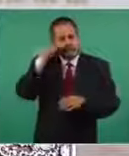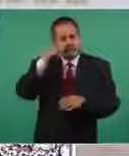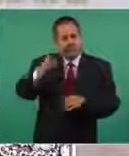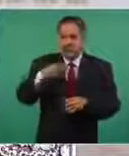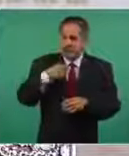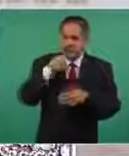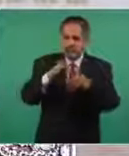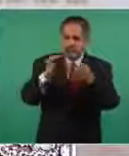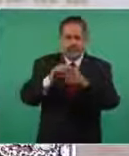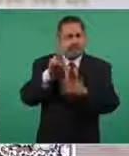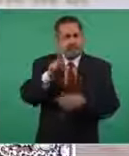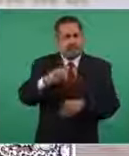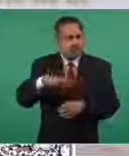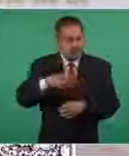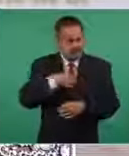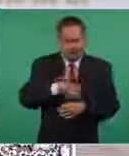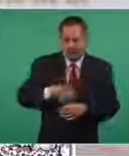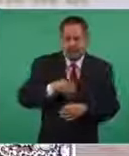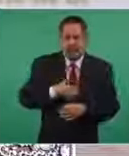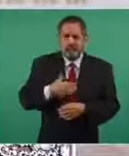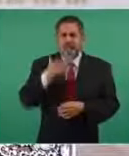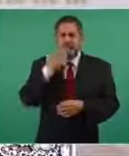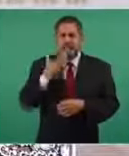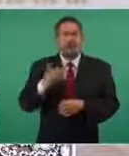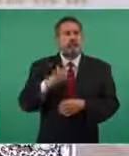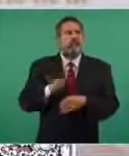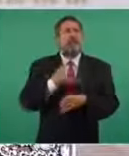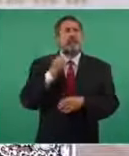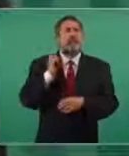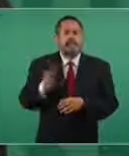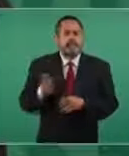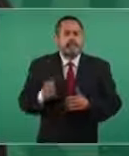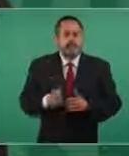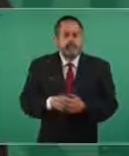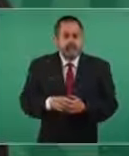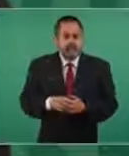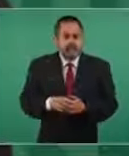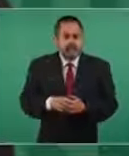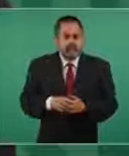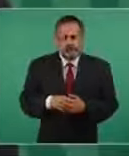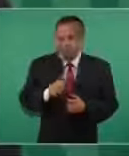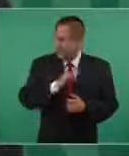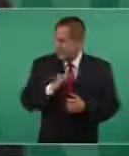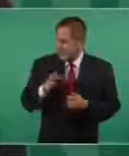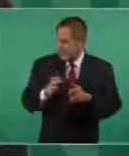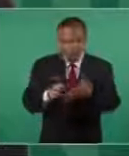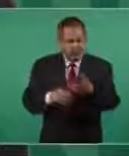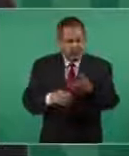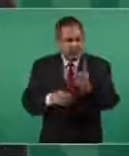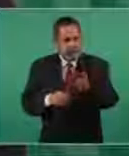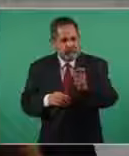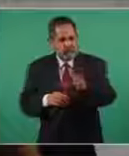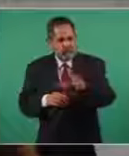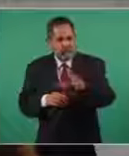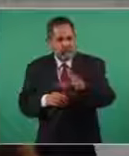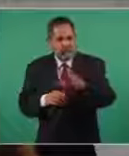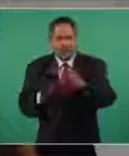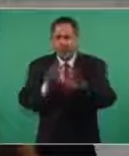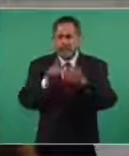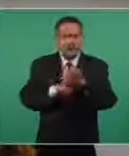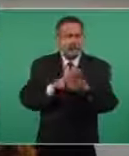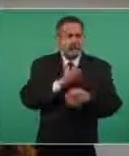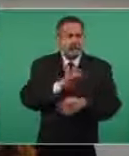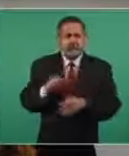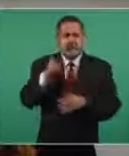comente, estoy muy contento porque ya llevamos, no tienen ahí el reporte, creo que